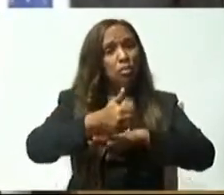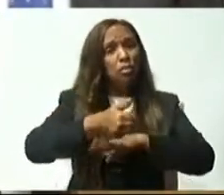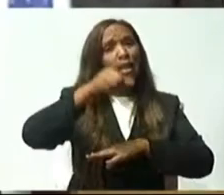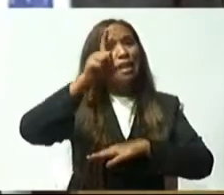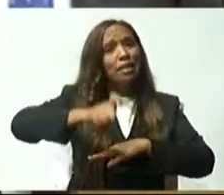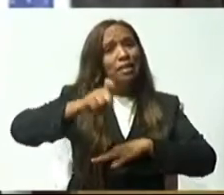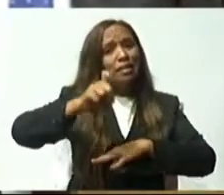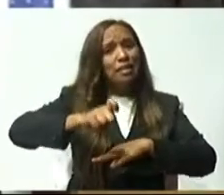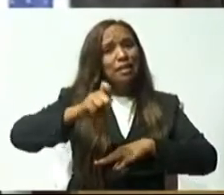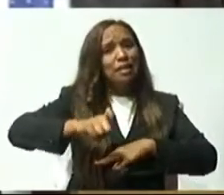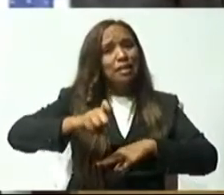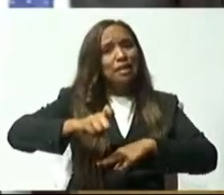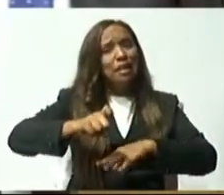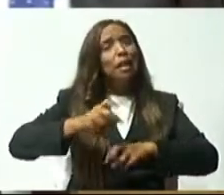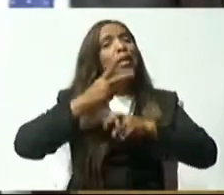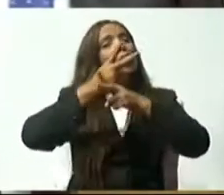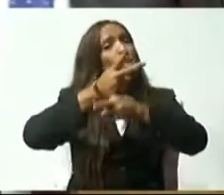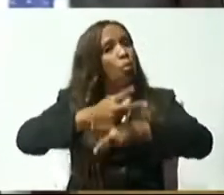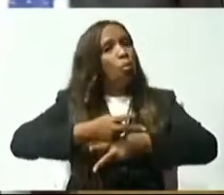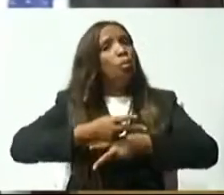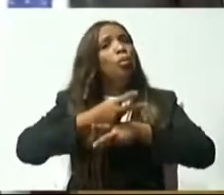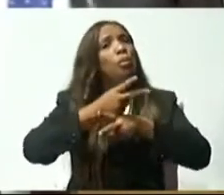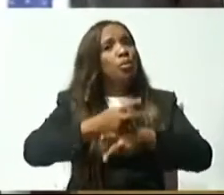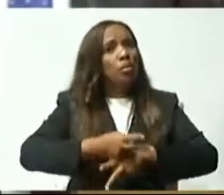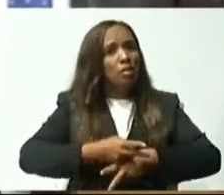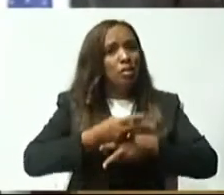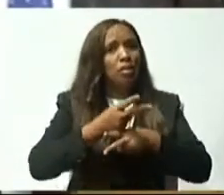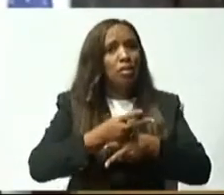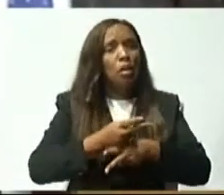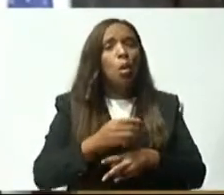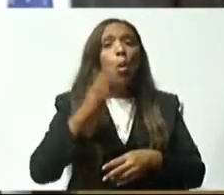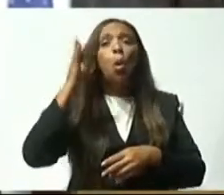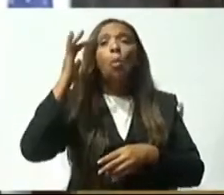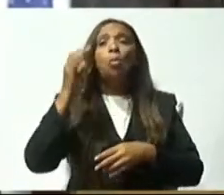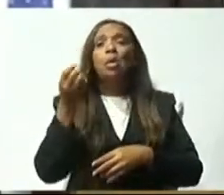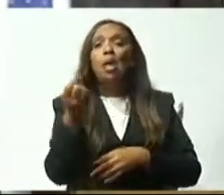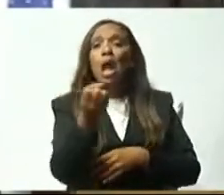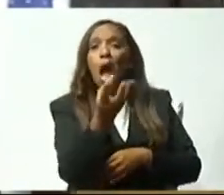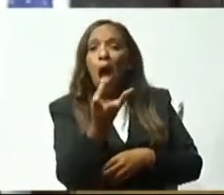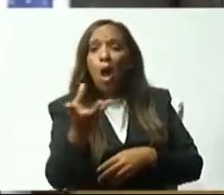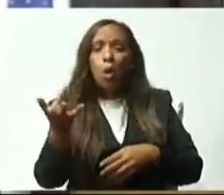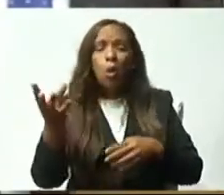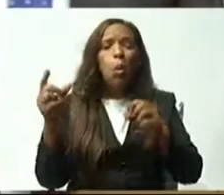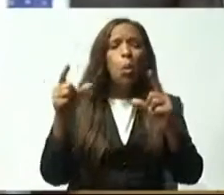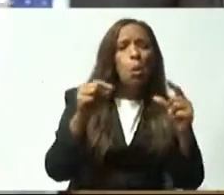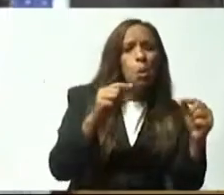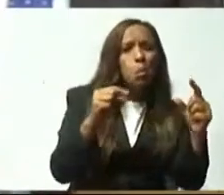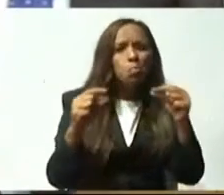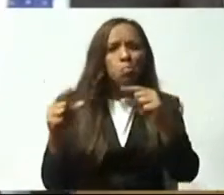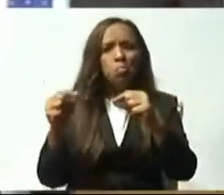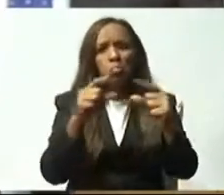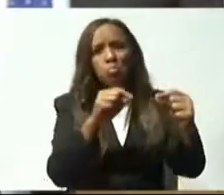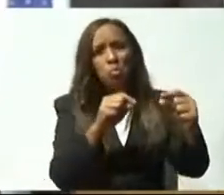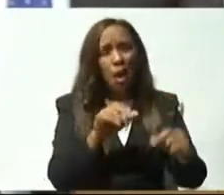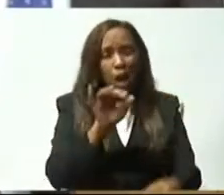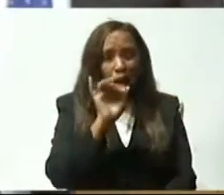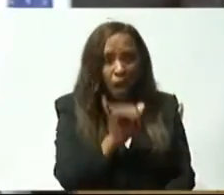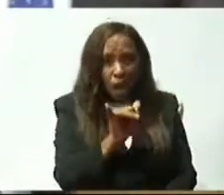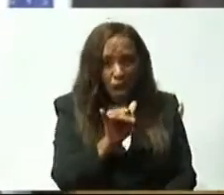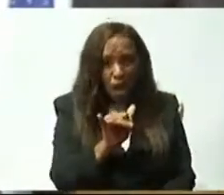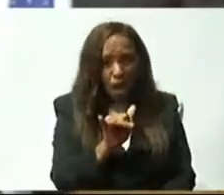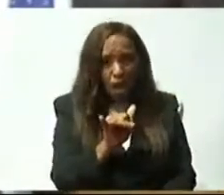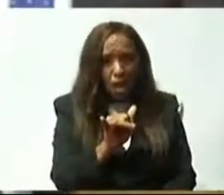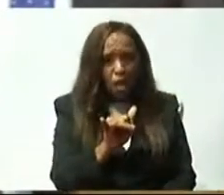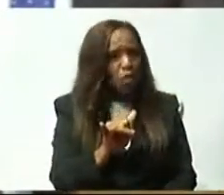de un huracán, y con simples especulaciones, con simples especulaciones, no